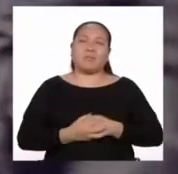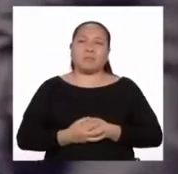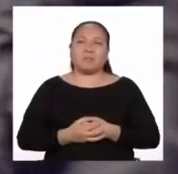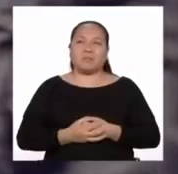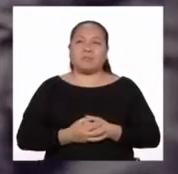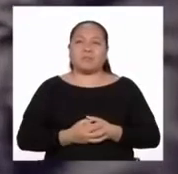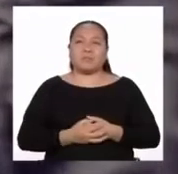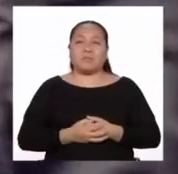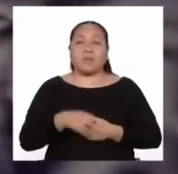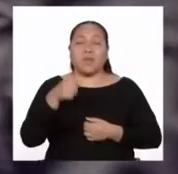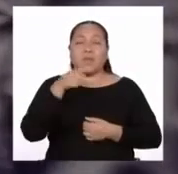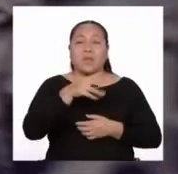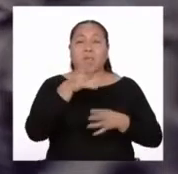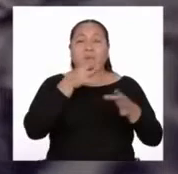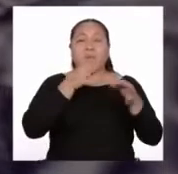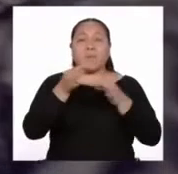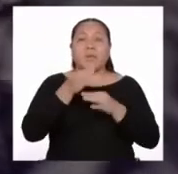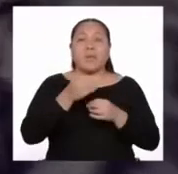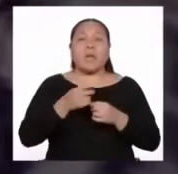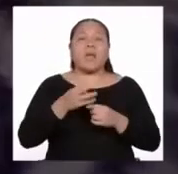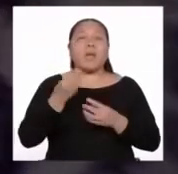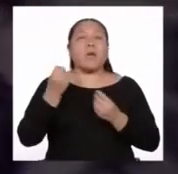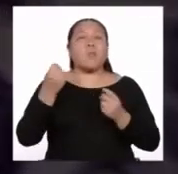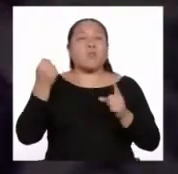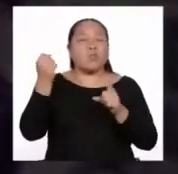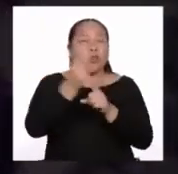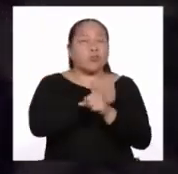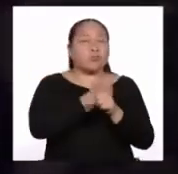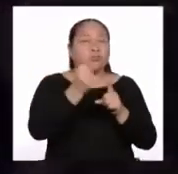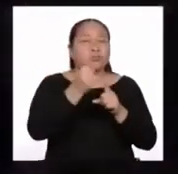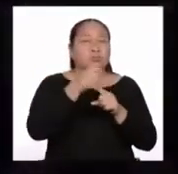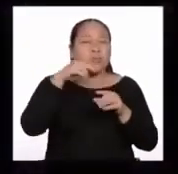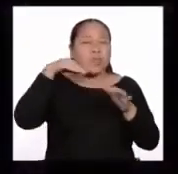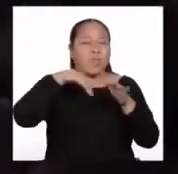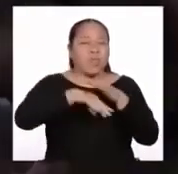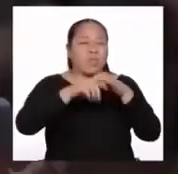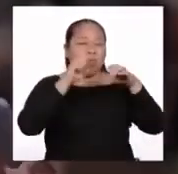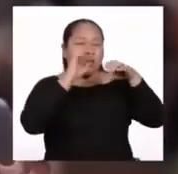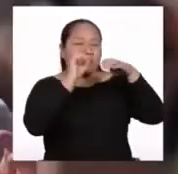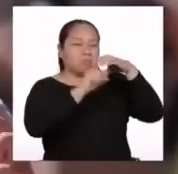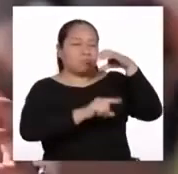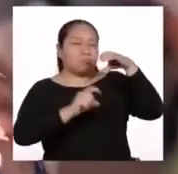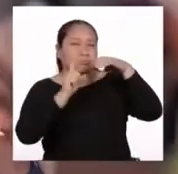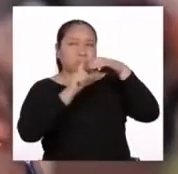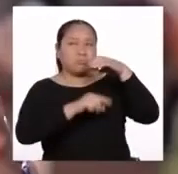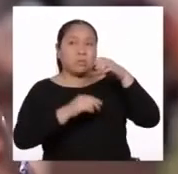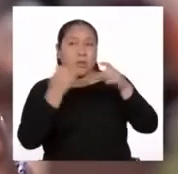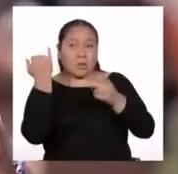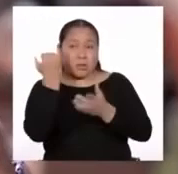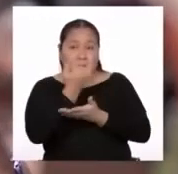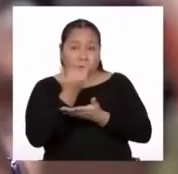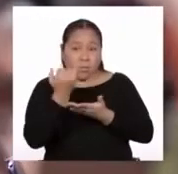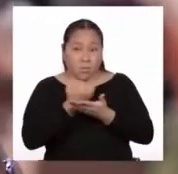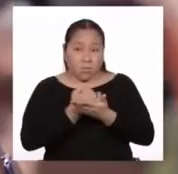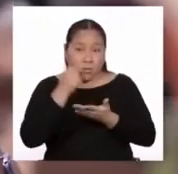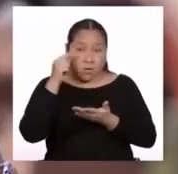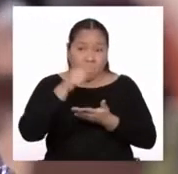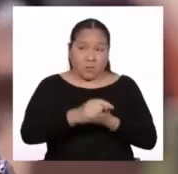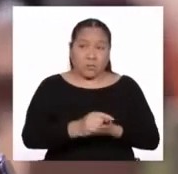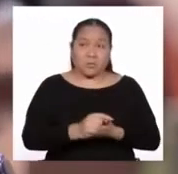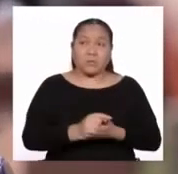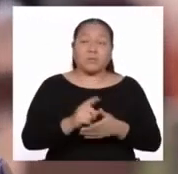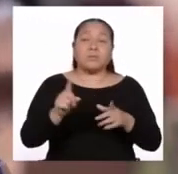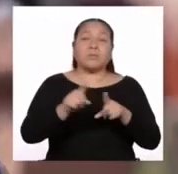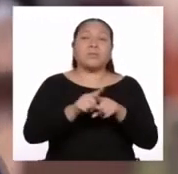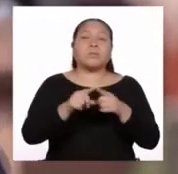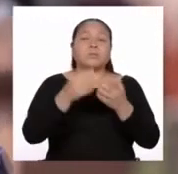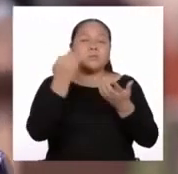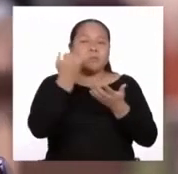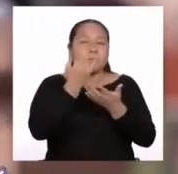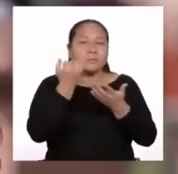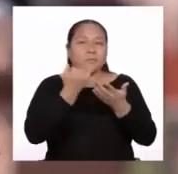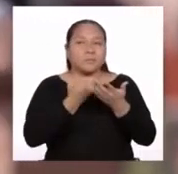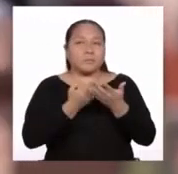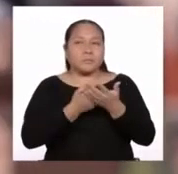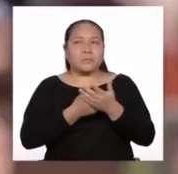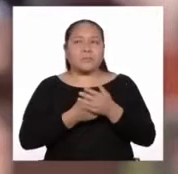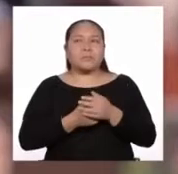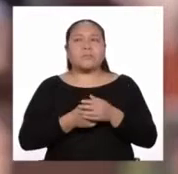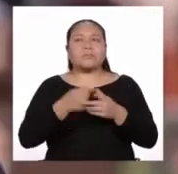Habla de los abusos en las minas, y dibuja esos abusos, y también dibuja el abuso de los